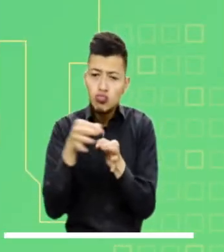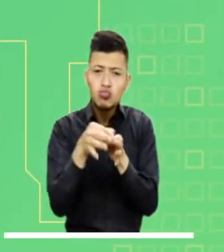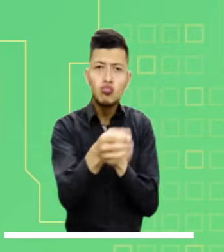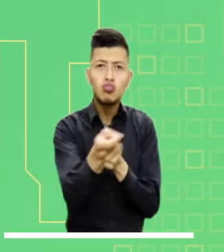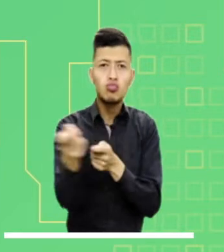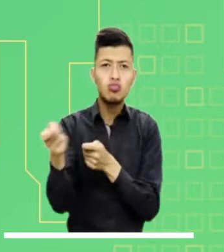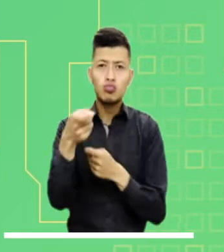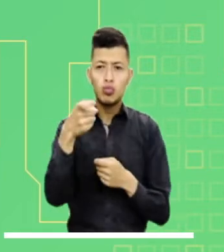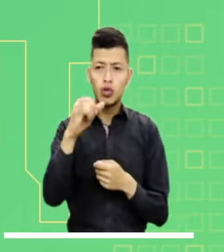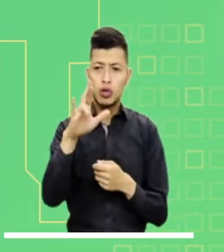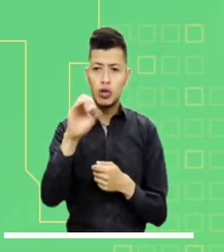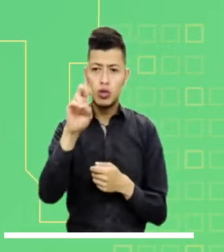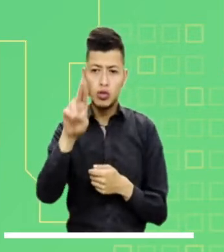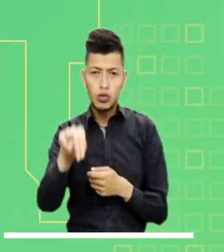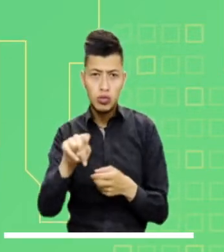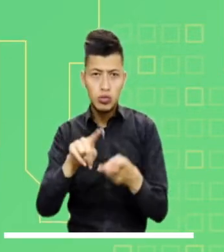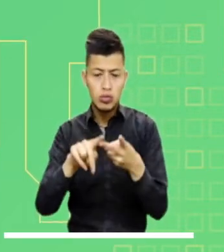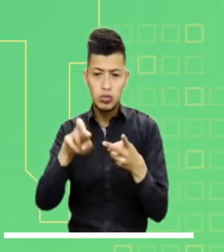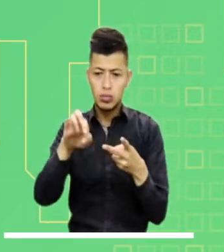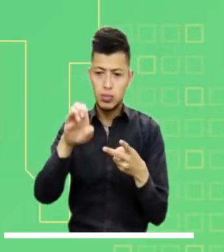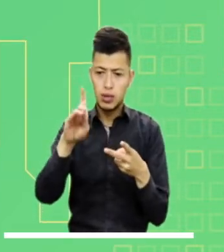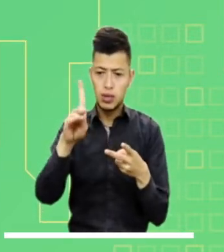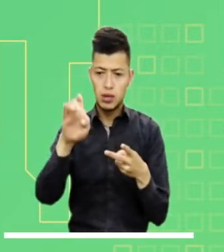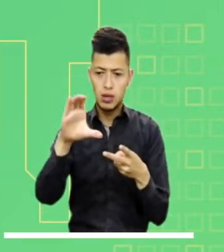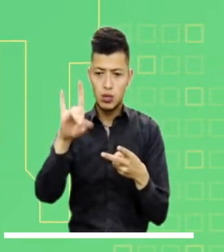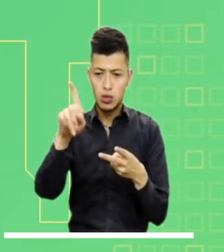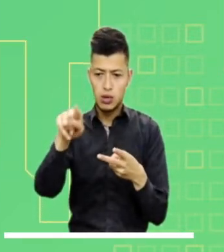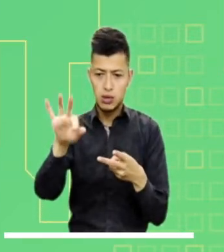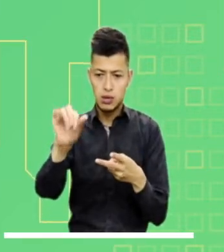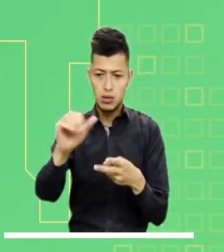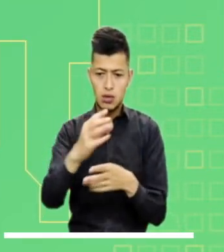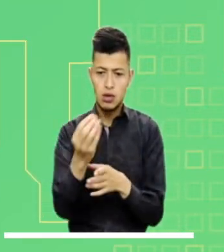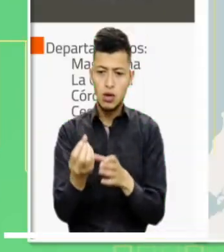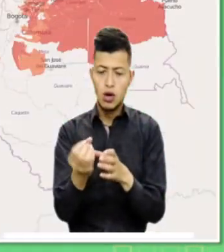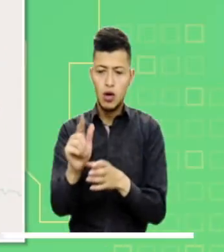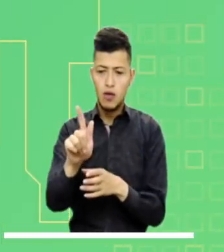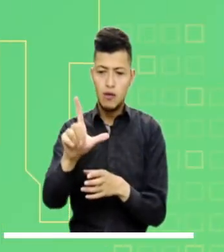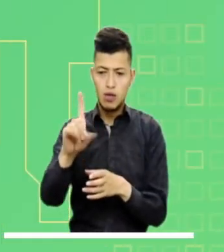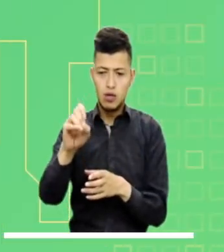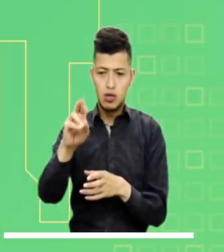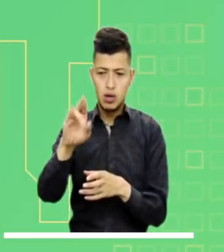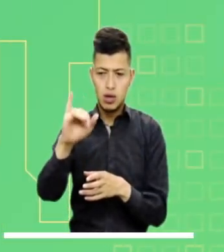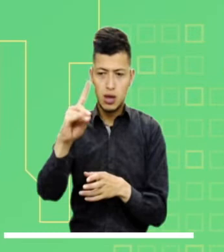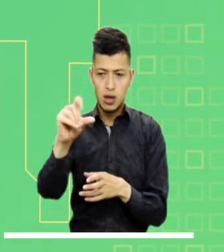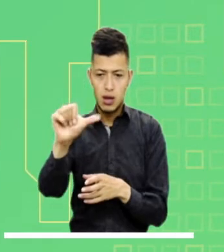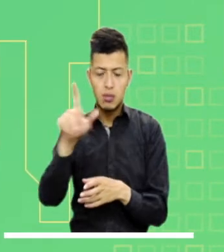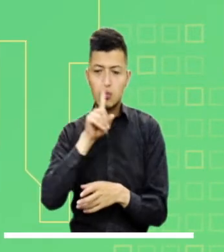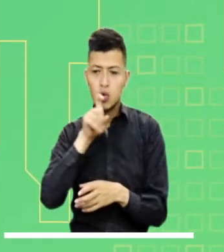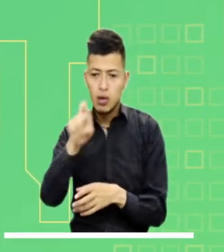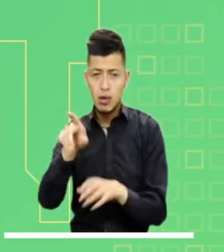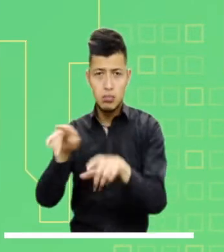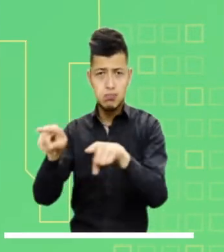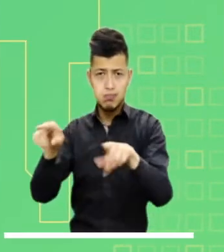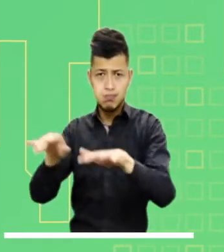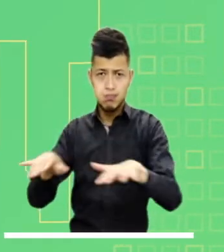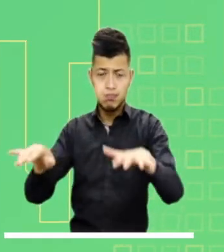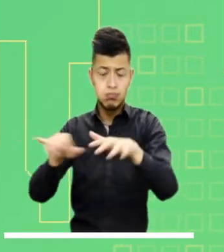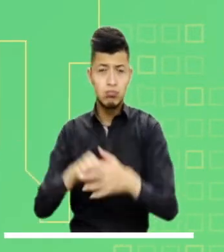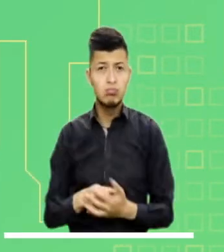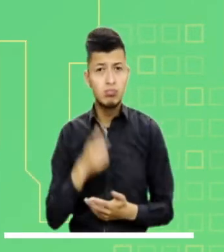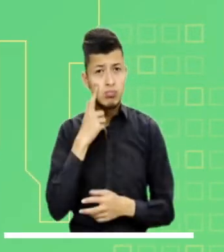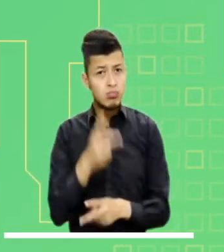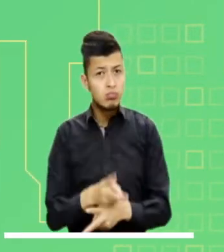atención en los municipios de Girón, Pie de Cuesta, Florida Blanca, Bucaramanga y Sabana de Torres. Alerta roja por